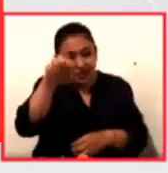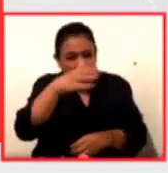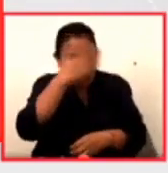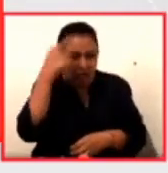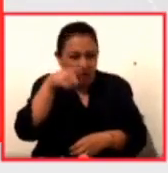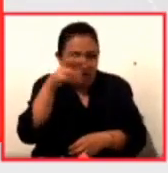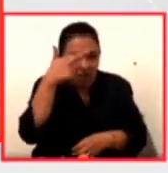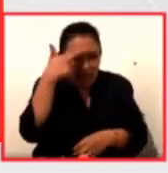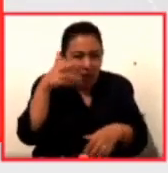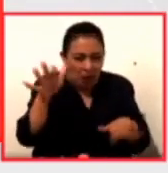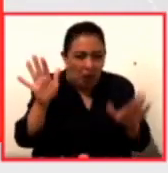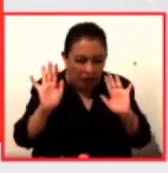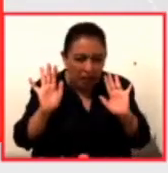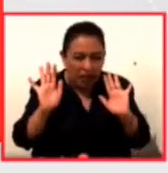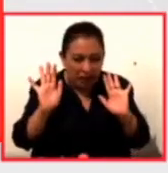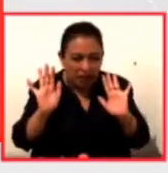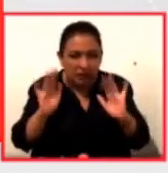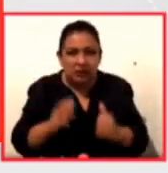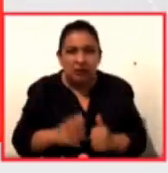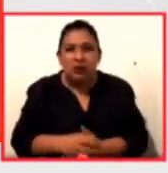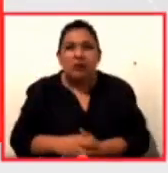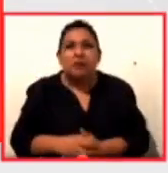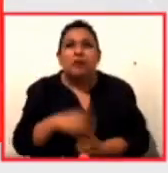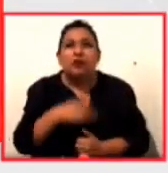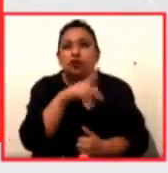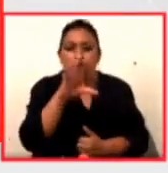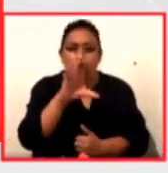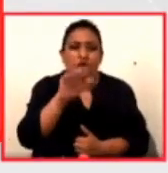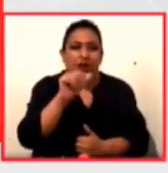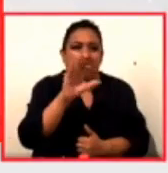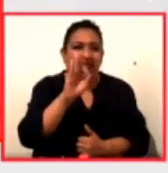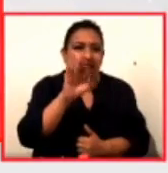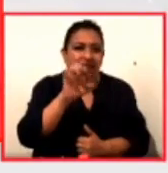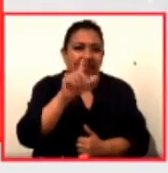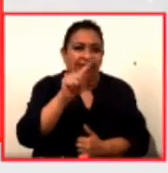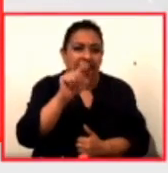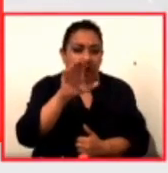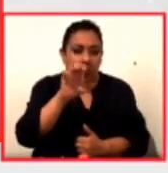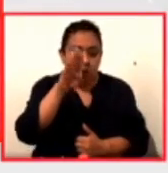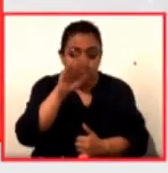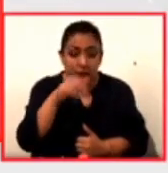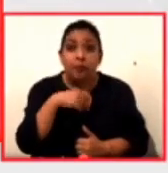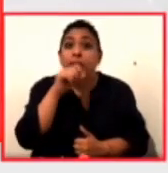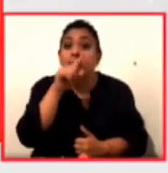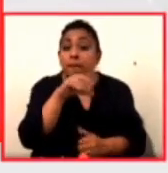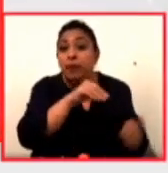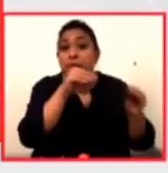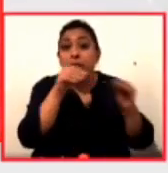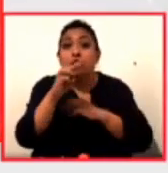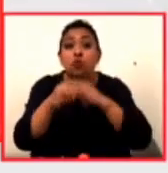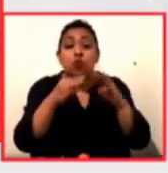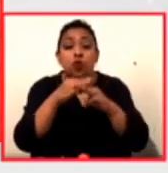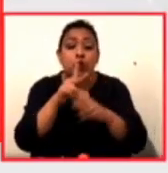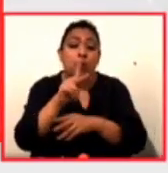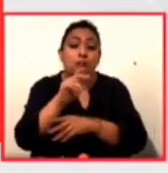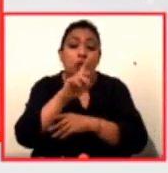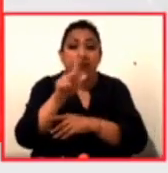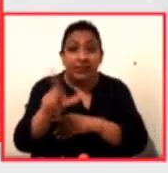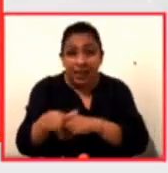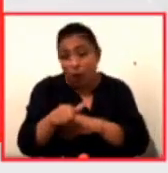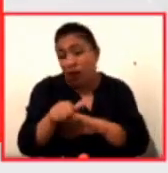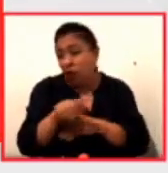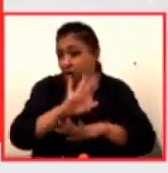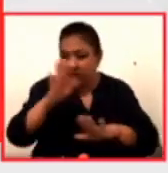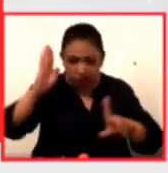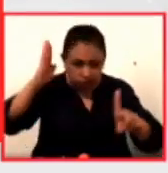de Café Tacuba también también pasó por el mundo de la publicidad para luego saltar de lleno